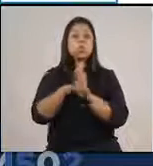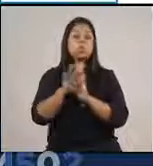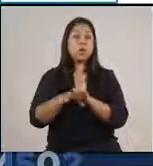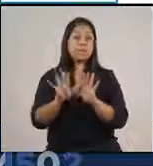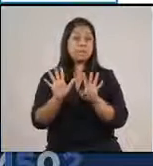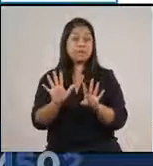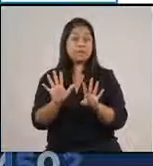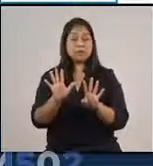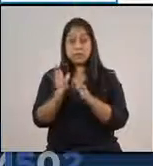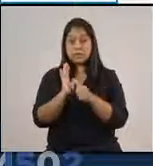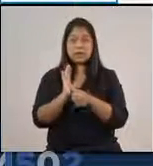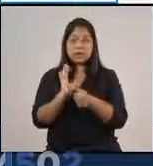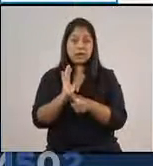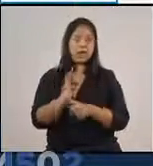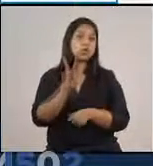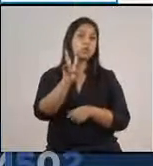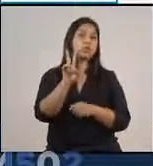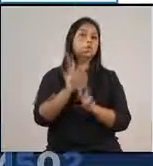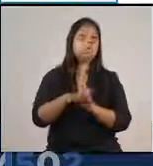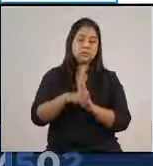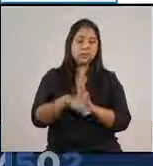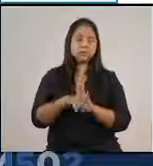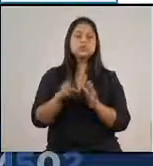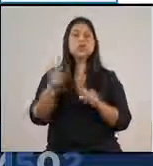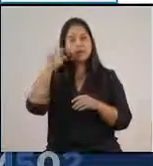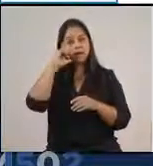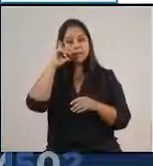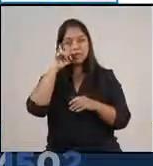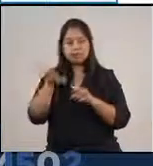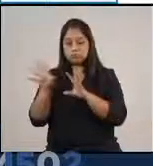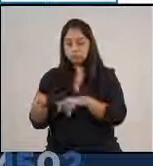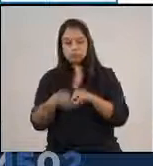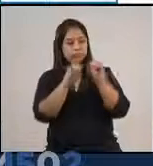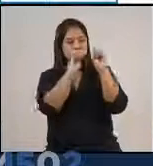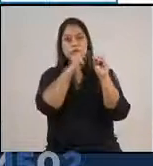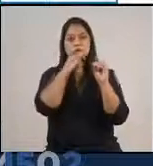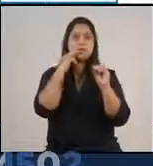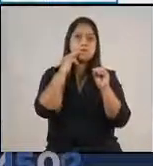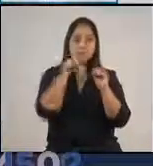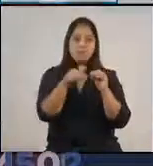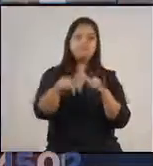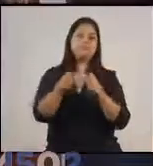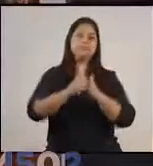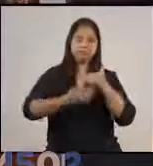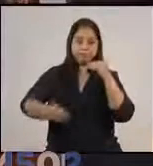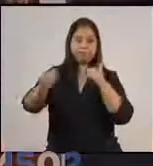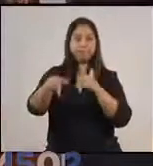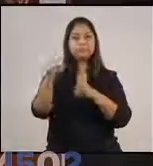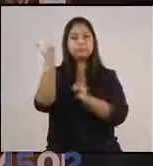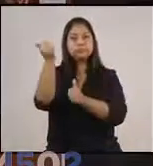alerta anaranjada y 2 menos en alerta amarilla, que son los que pasaron a estar en rojo por los próximos 15 días.